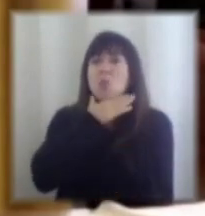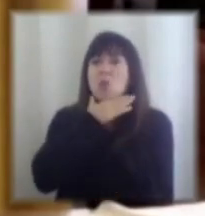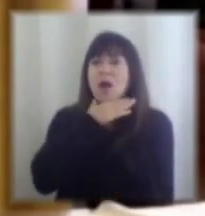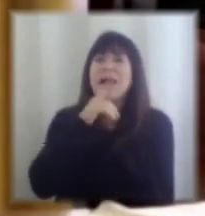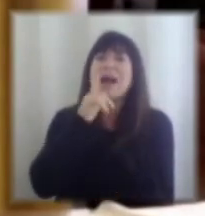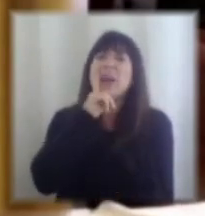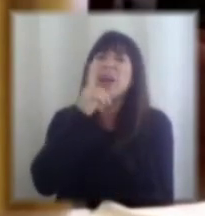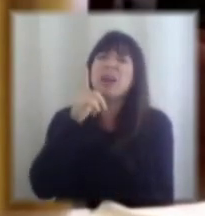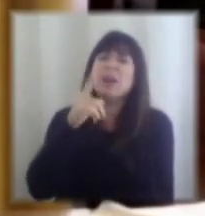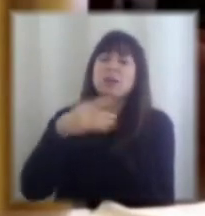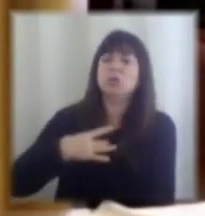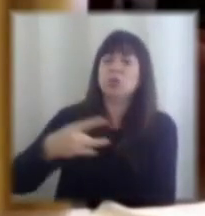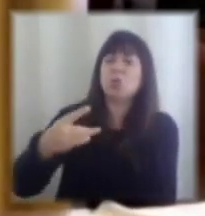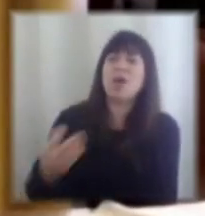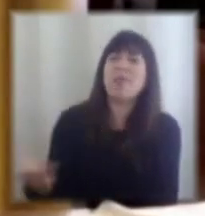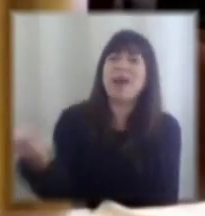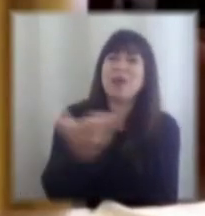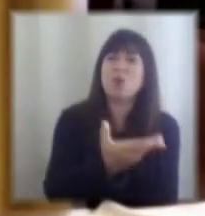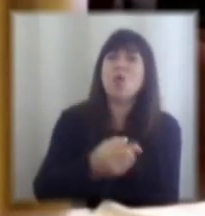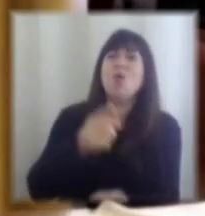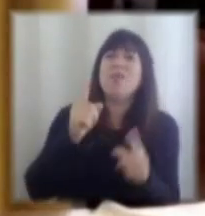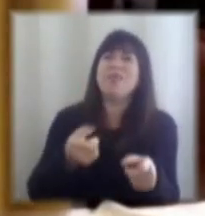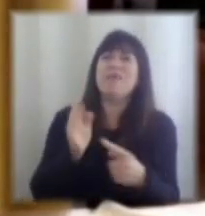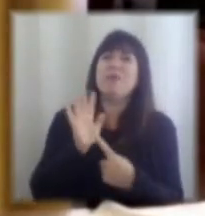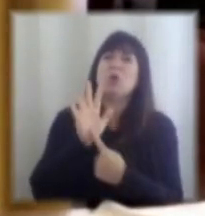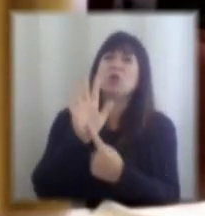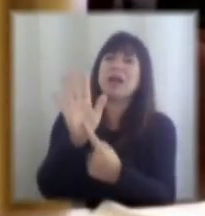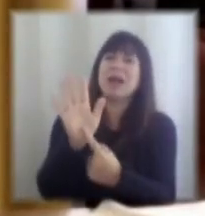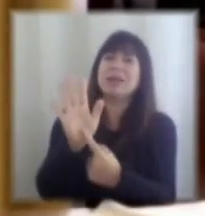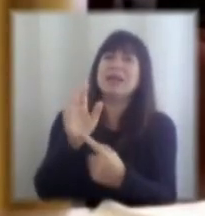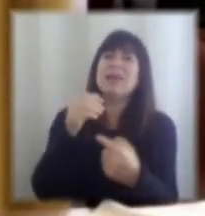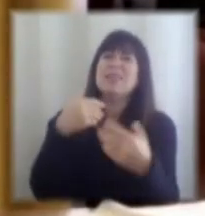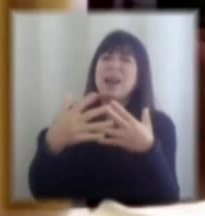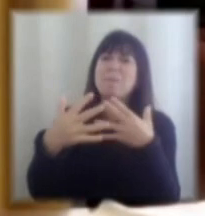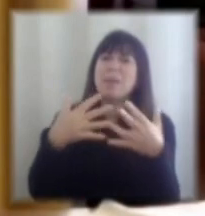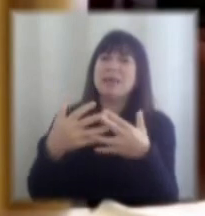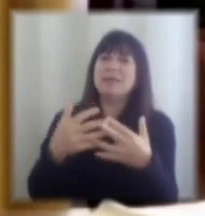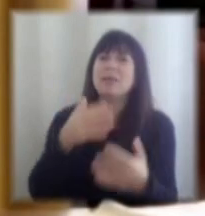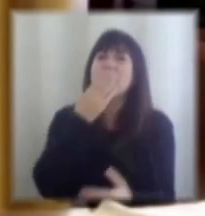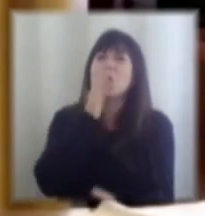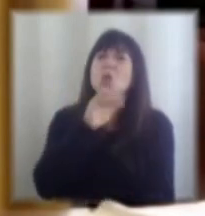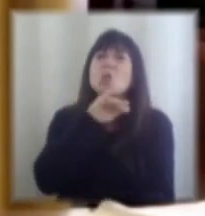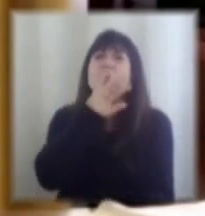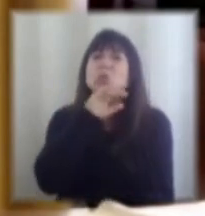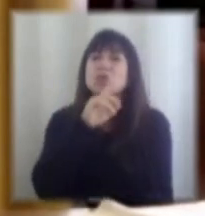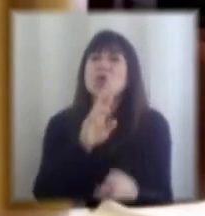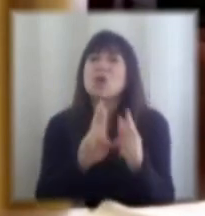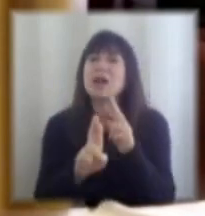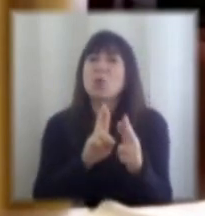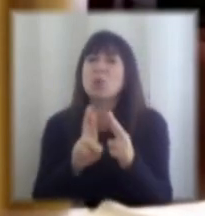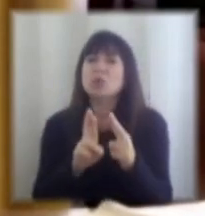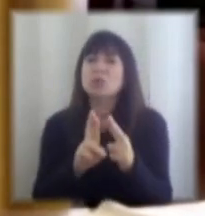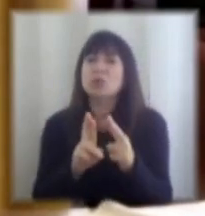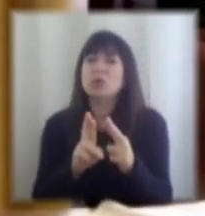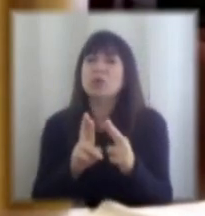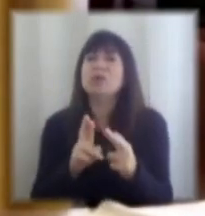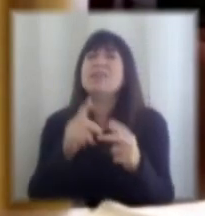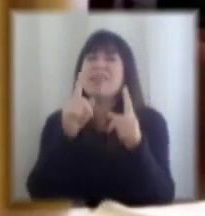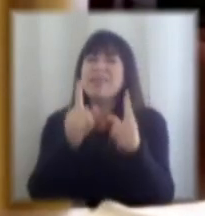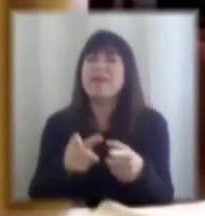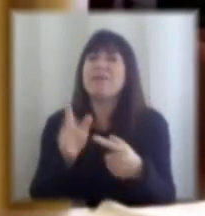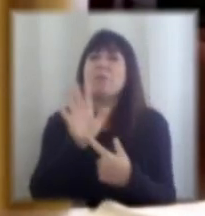transparentemente se debe mostrar que está haciendo el mejor uso posible de los recursos y se debe mostrar